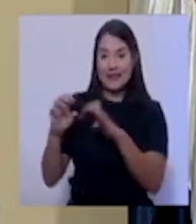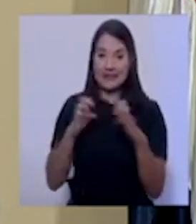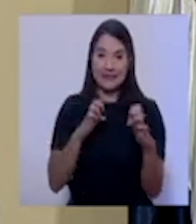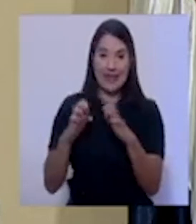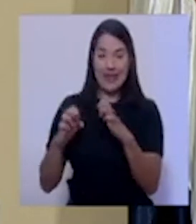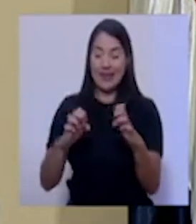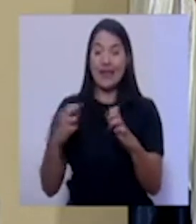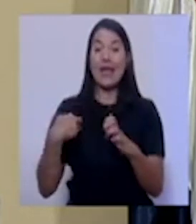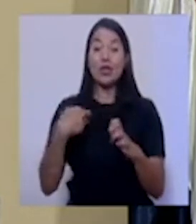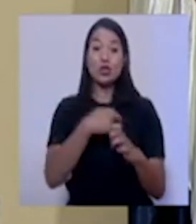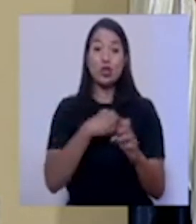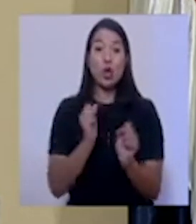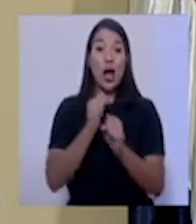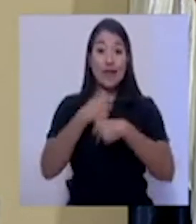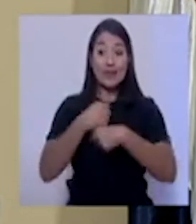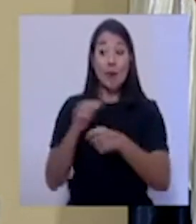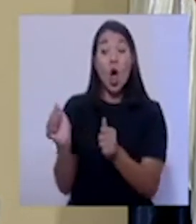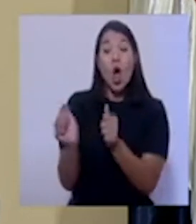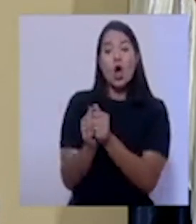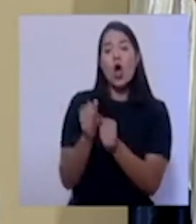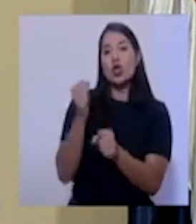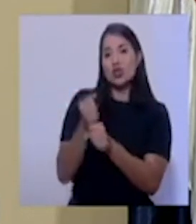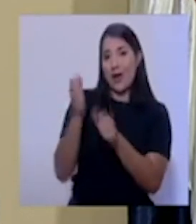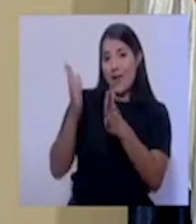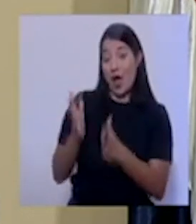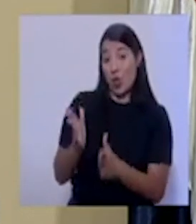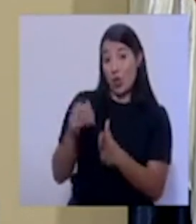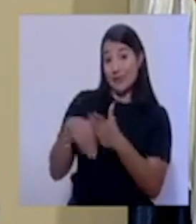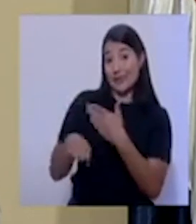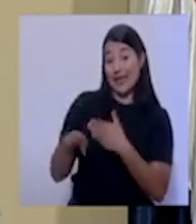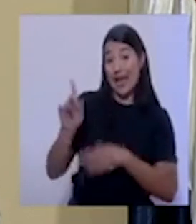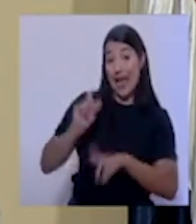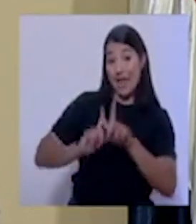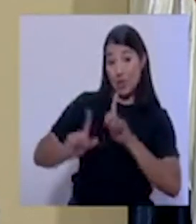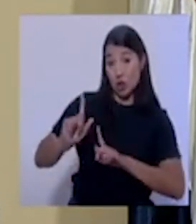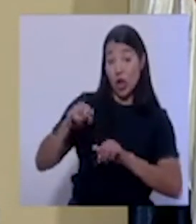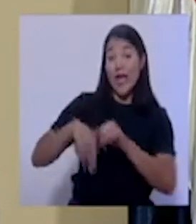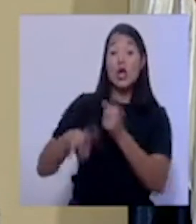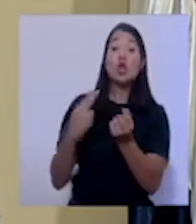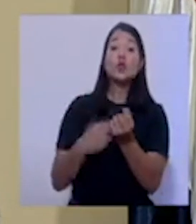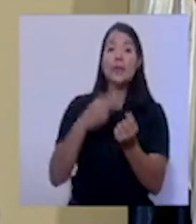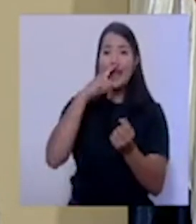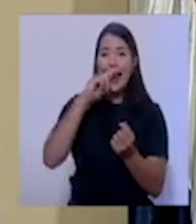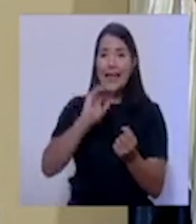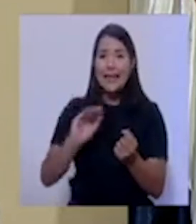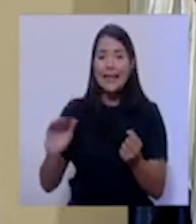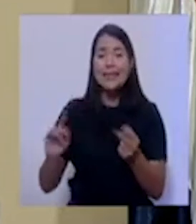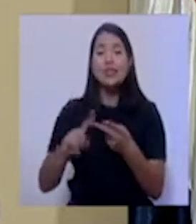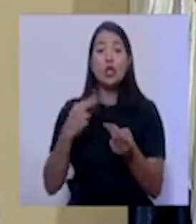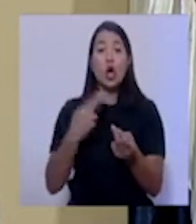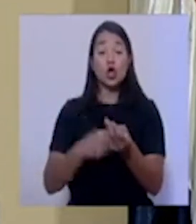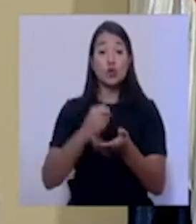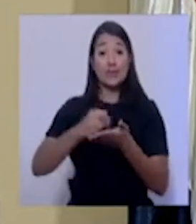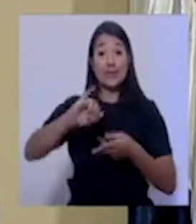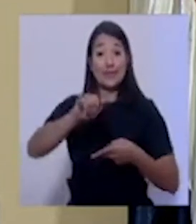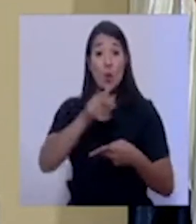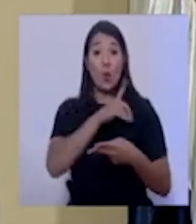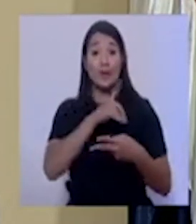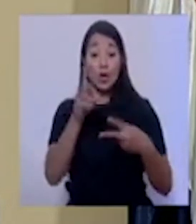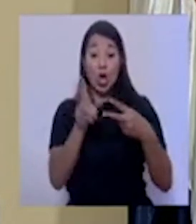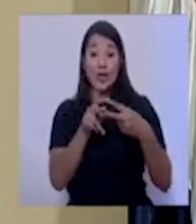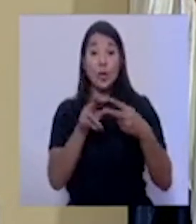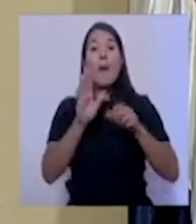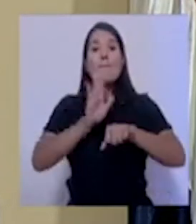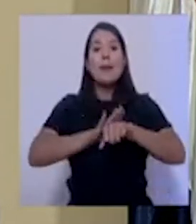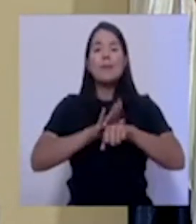realizando en conjunto con el personal de laboratorios, tanto del Hospital de Niños como del Hospital San Juan de Dios, que nos ha permitido